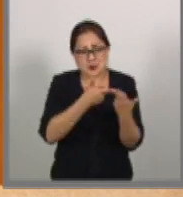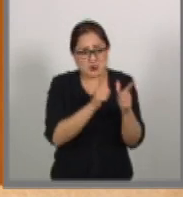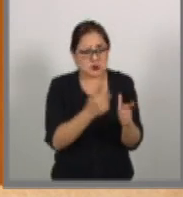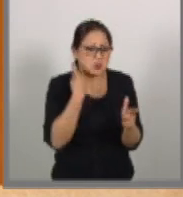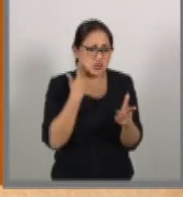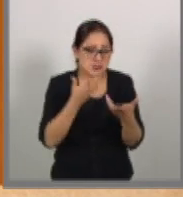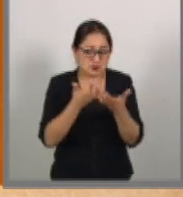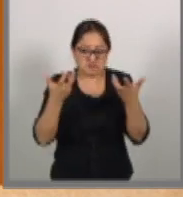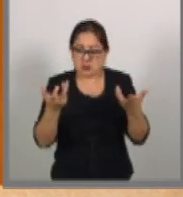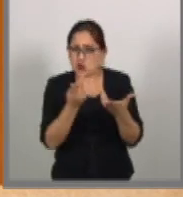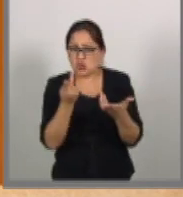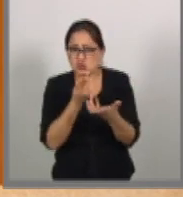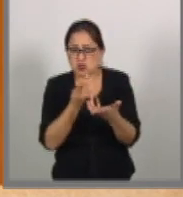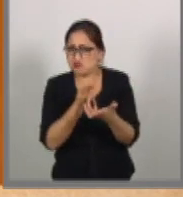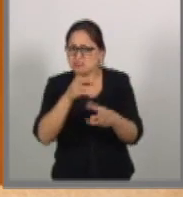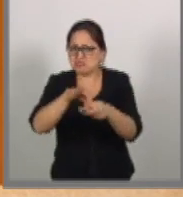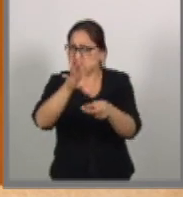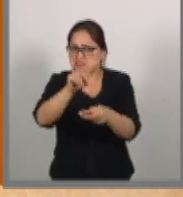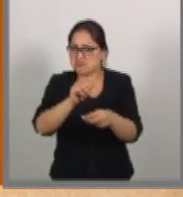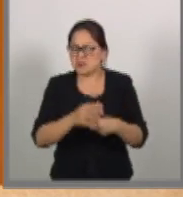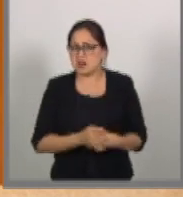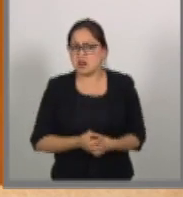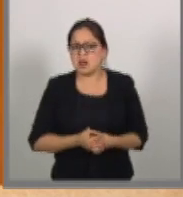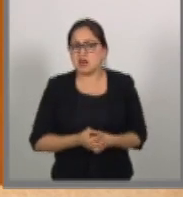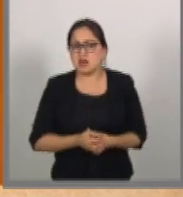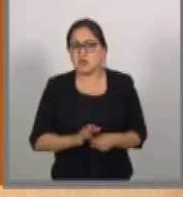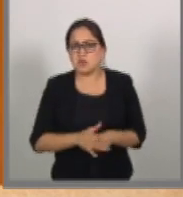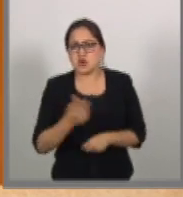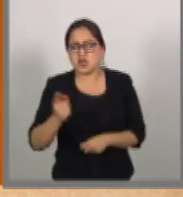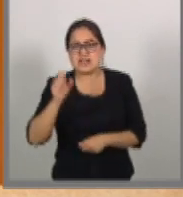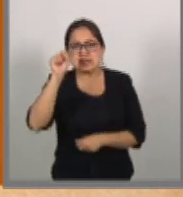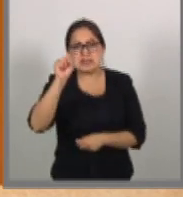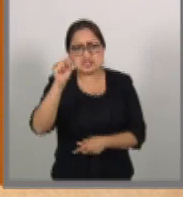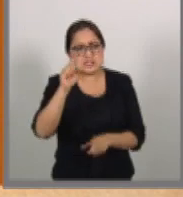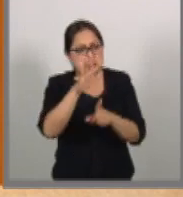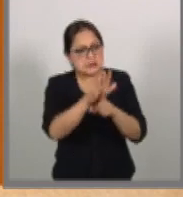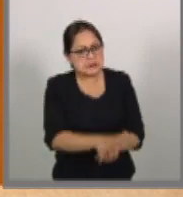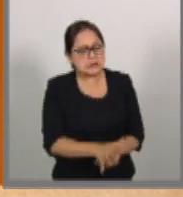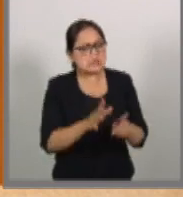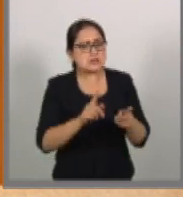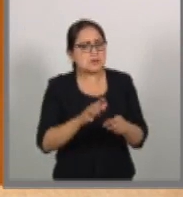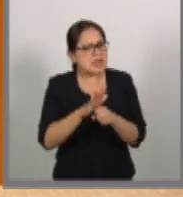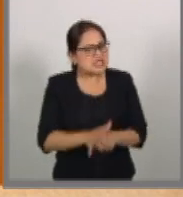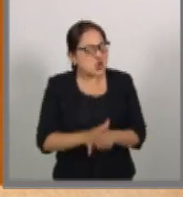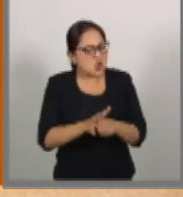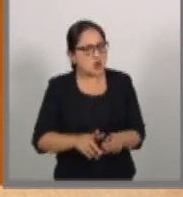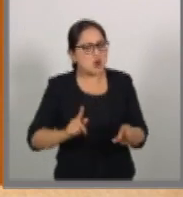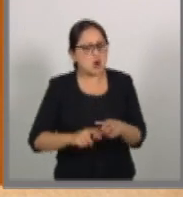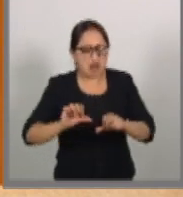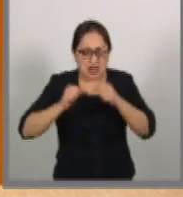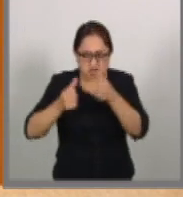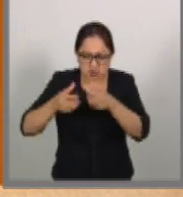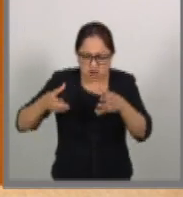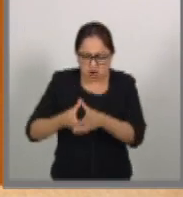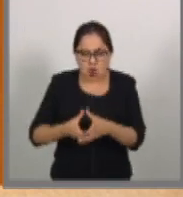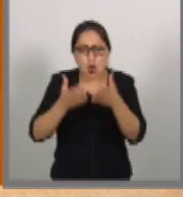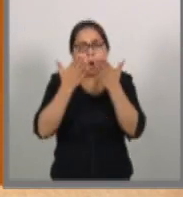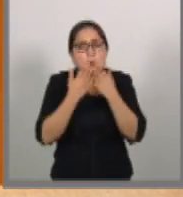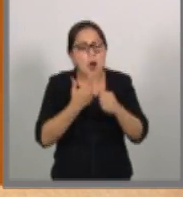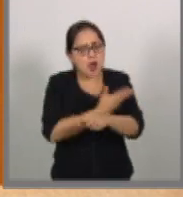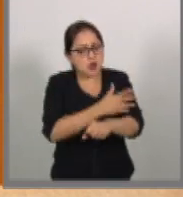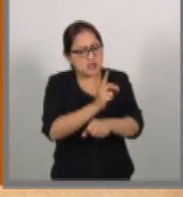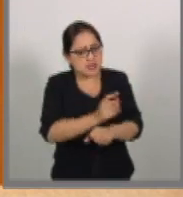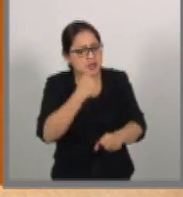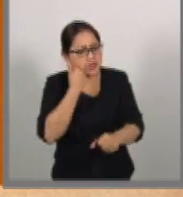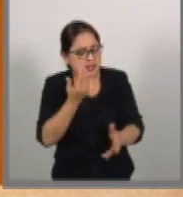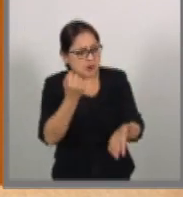contra? Por la presión de los sindicatos, organizaciones, por la falta de transparencia con